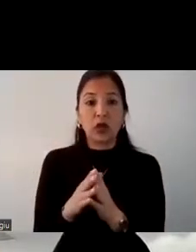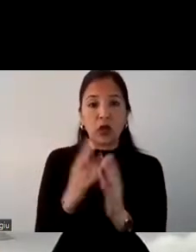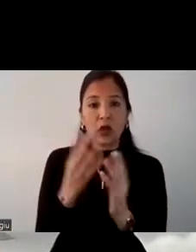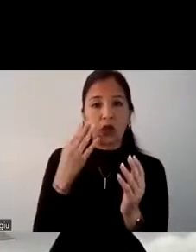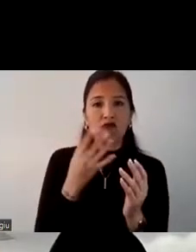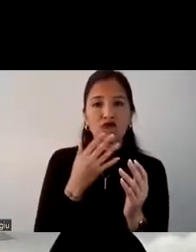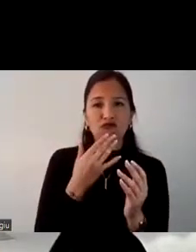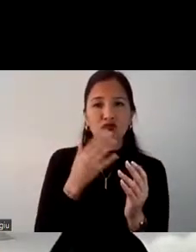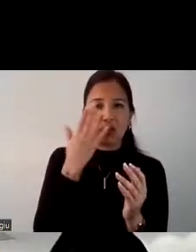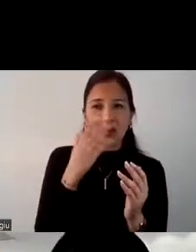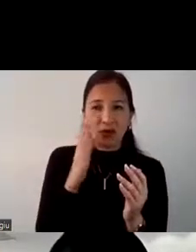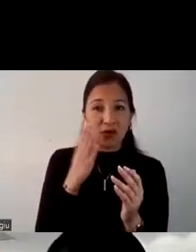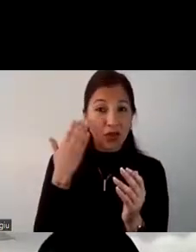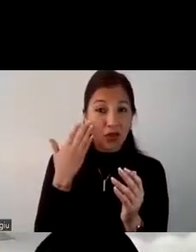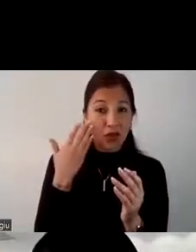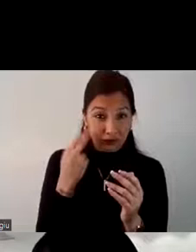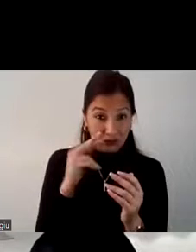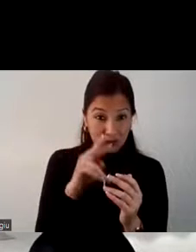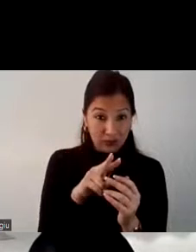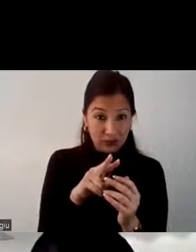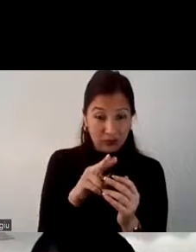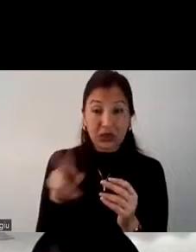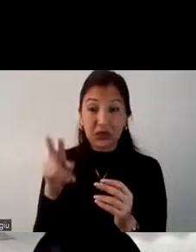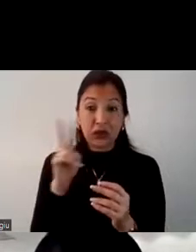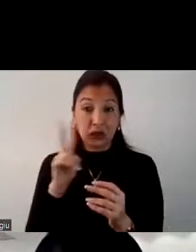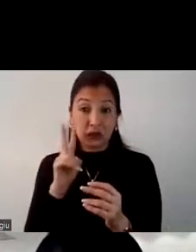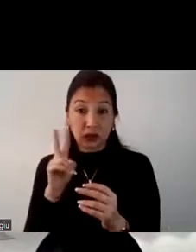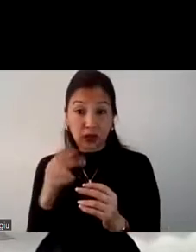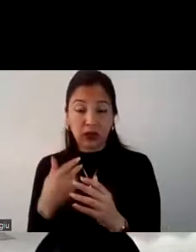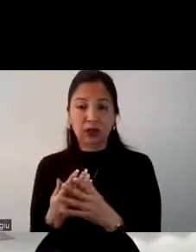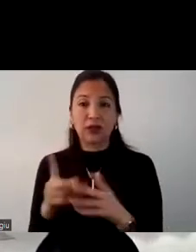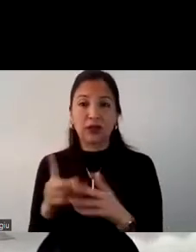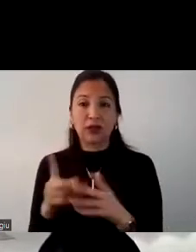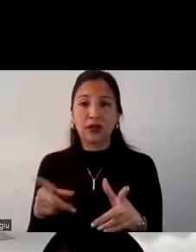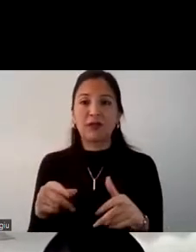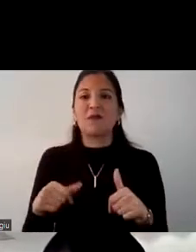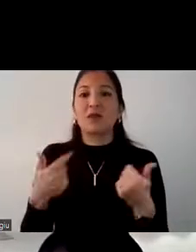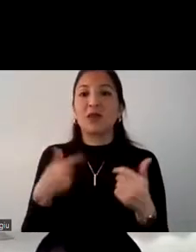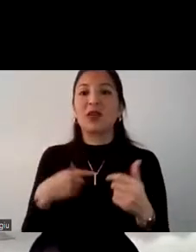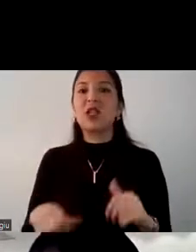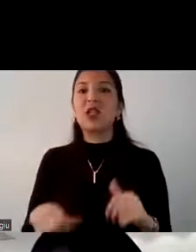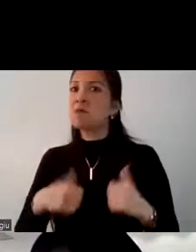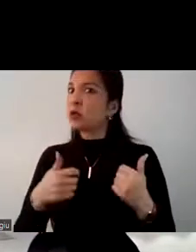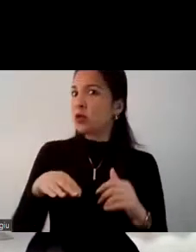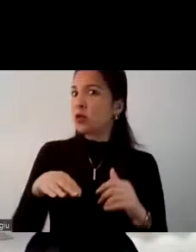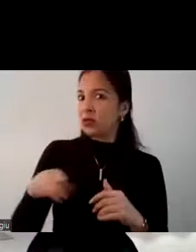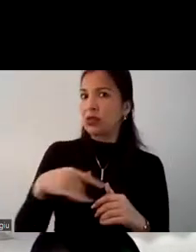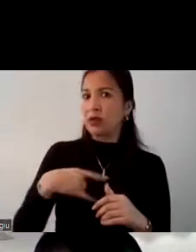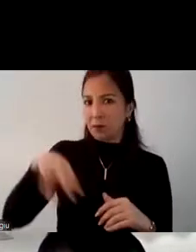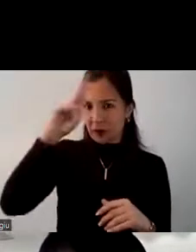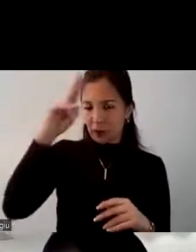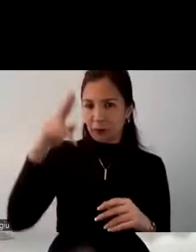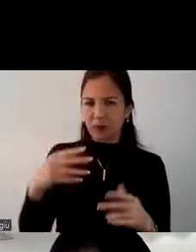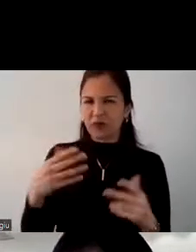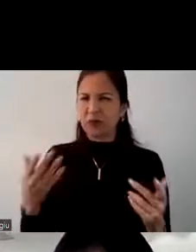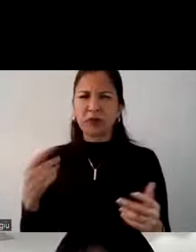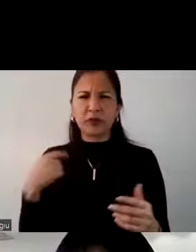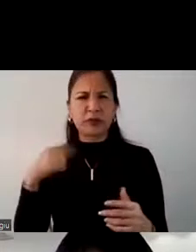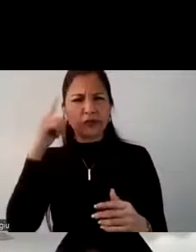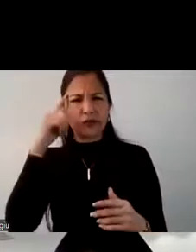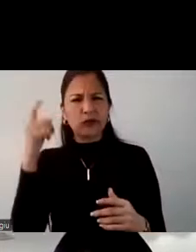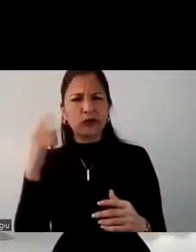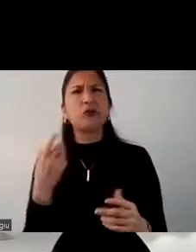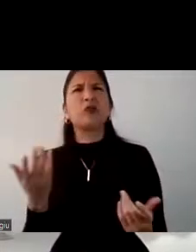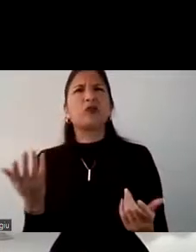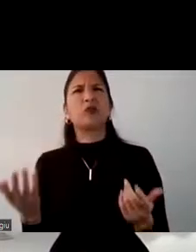representa el total de actividades y el verde que es los motivados por visitar Perú y acá podemos lanzar una hipótesis porque si se dan cuenta